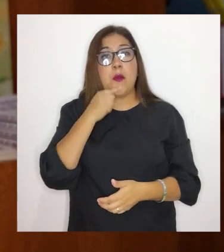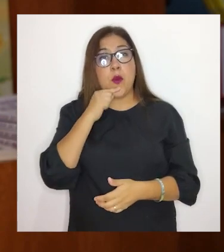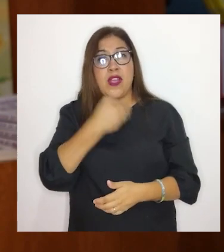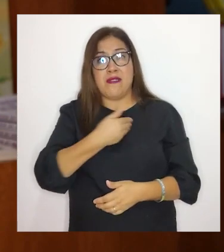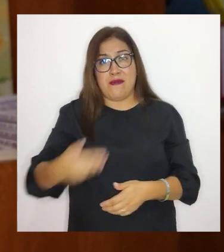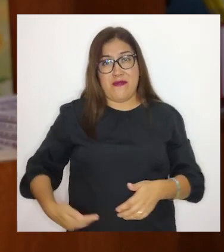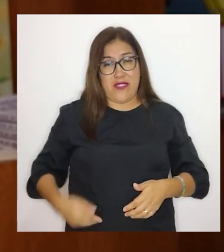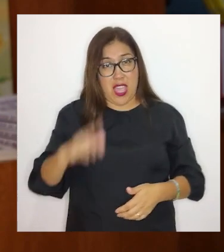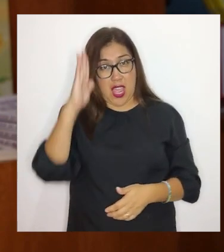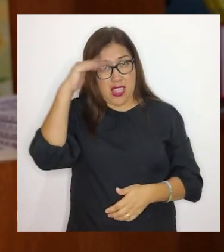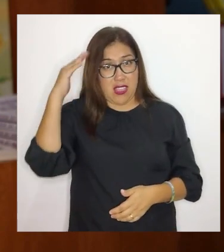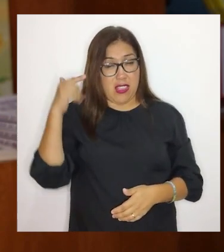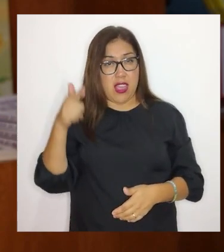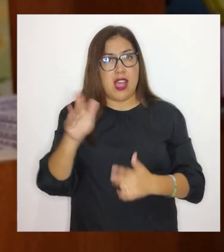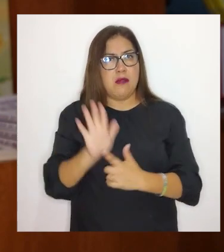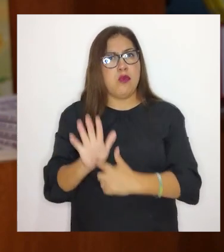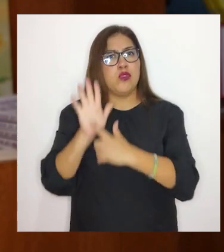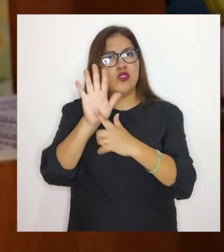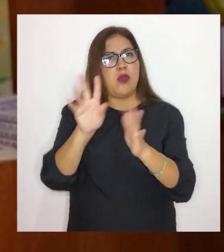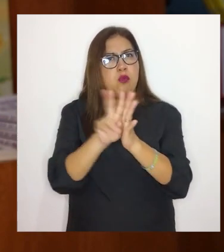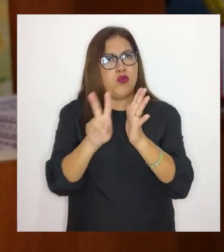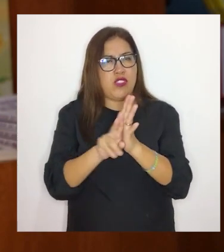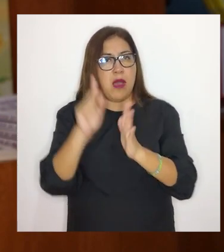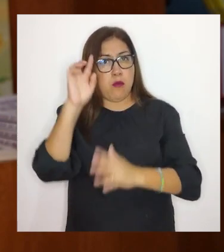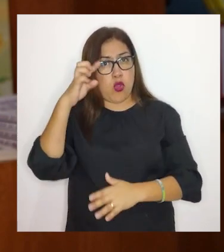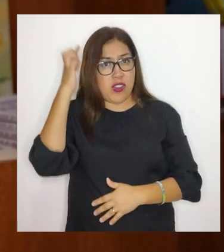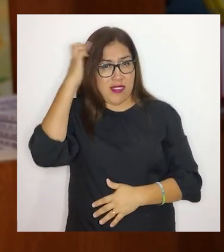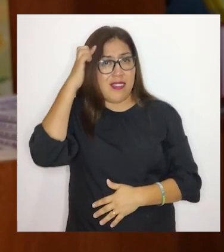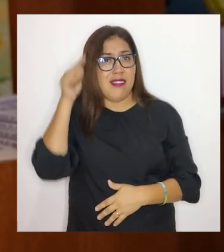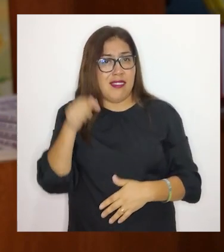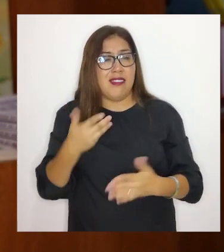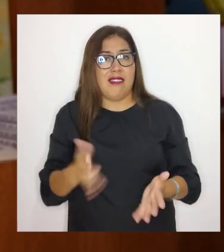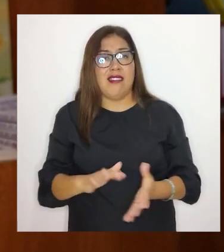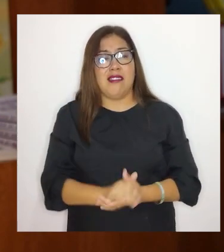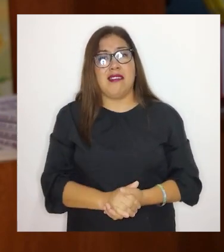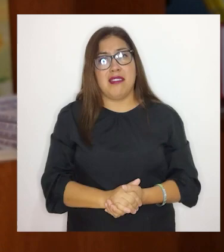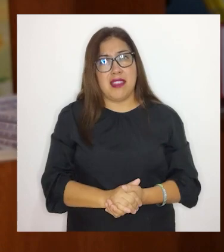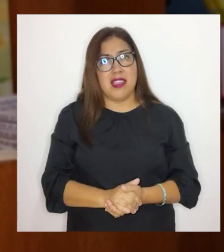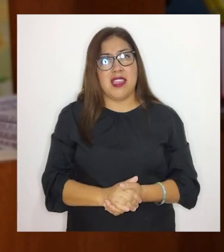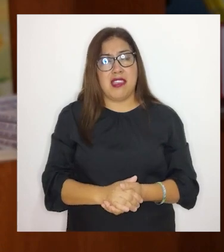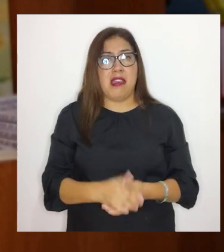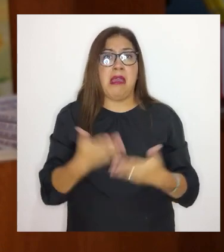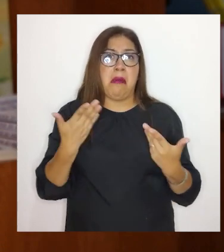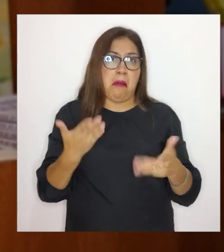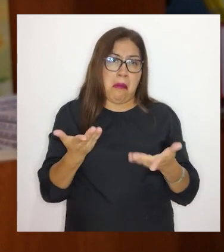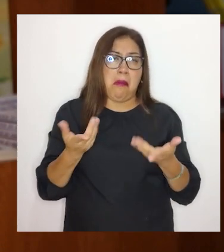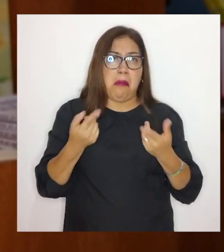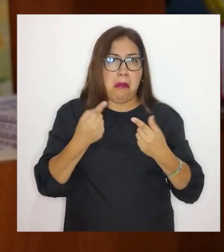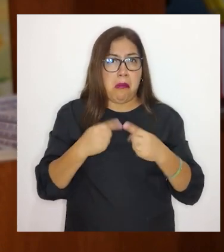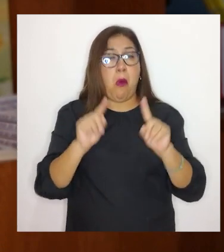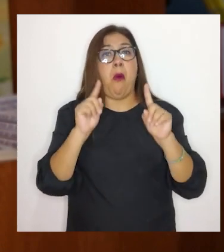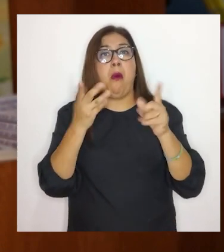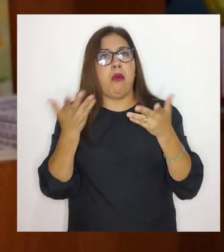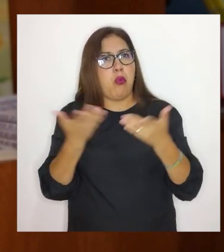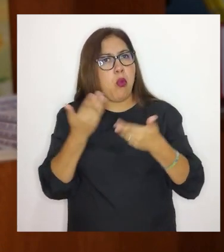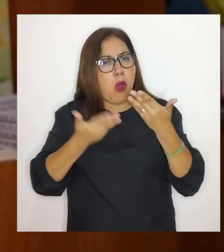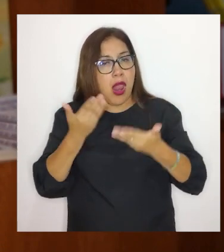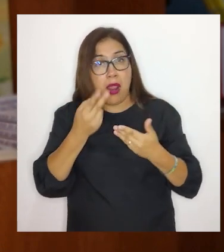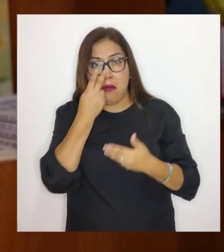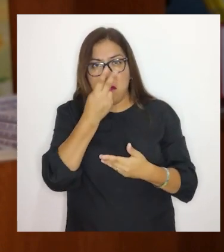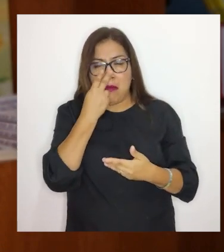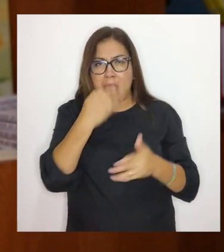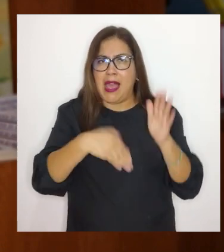la doctora Dina Boluarte demostró esa voluntad política y llegó a que más de